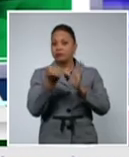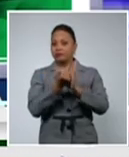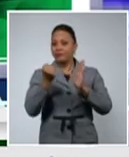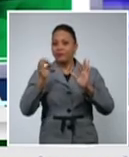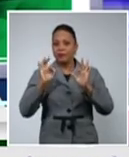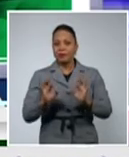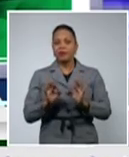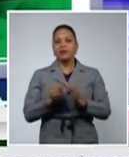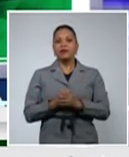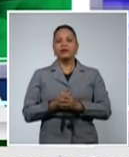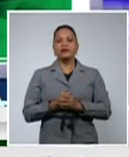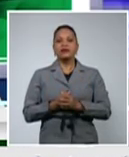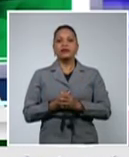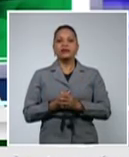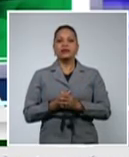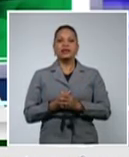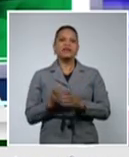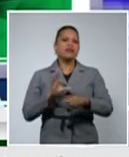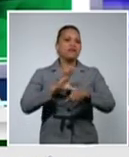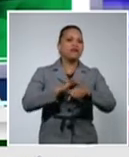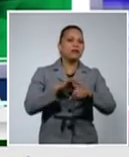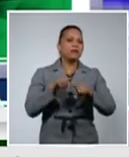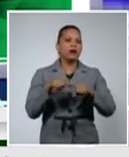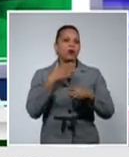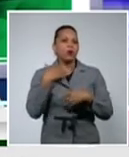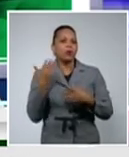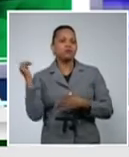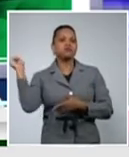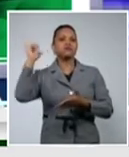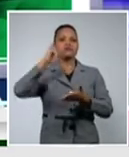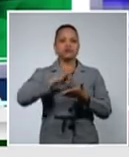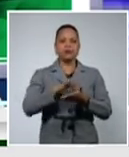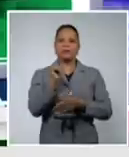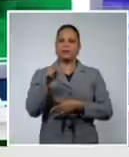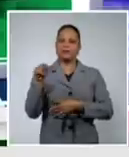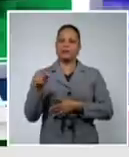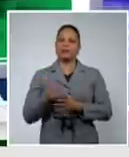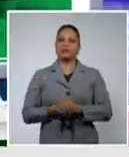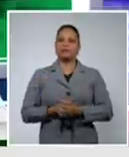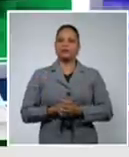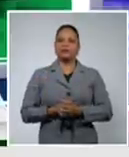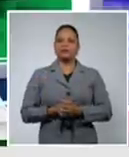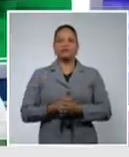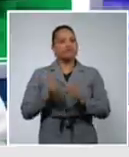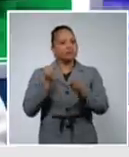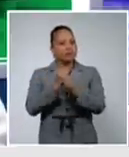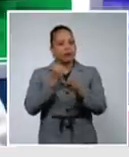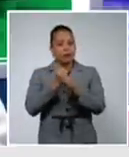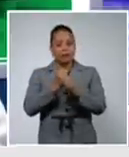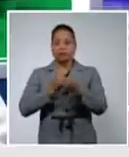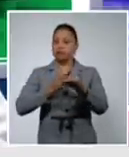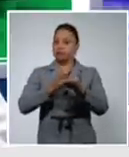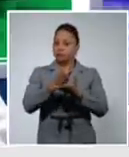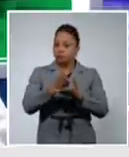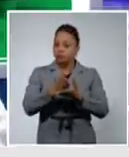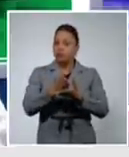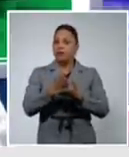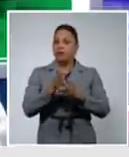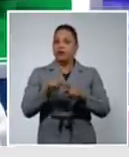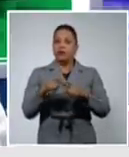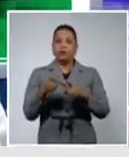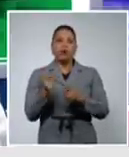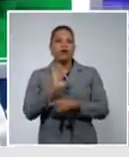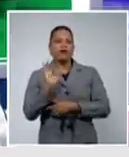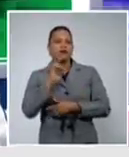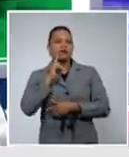fuente de infección en el exterior de nuestro país. Se trabaja y todavía no se ha podido procesar la